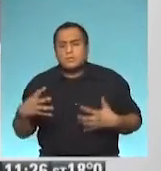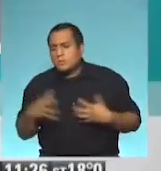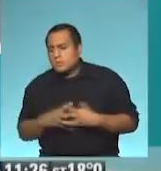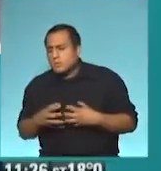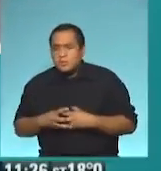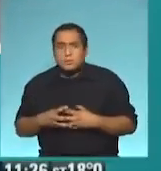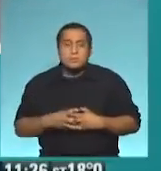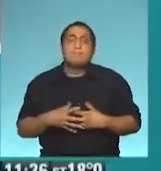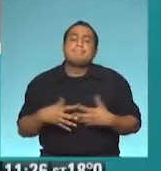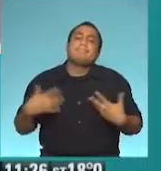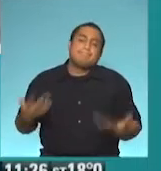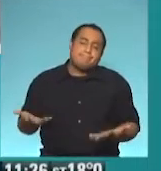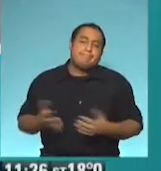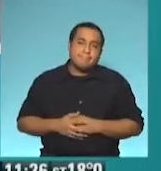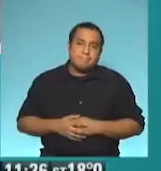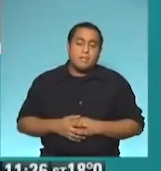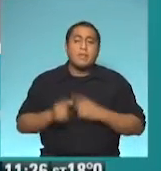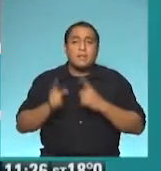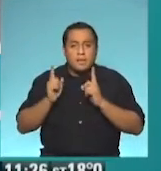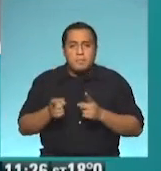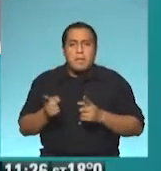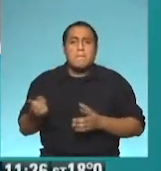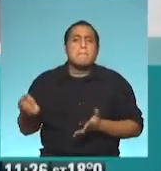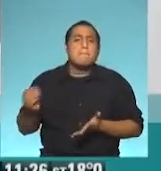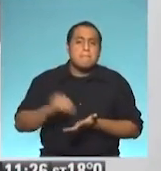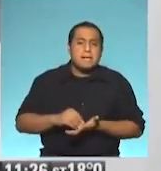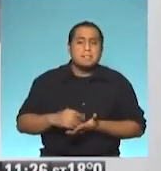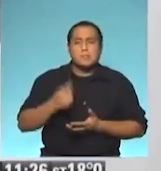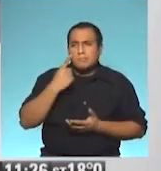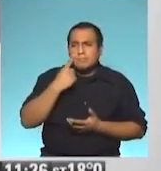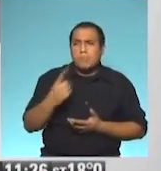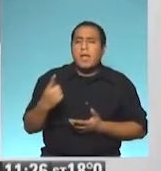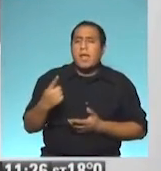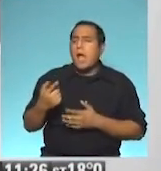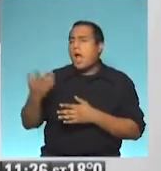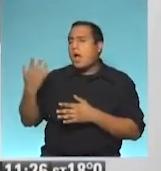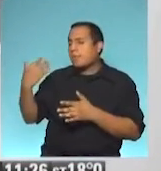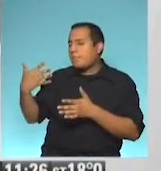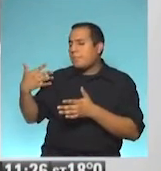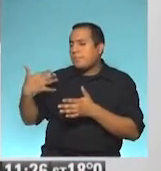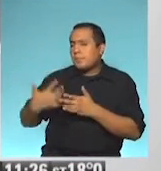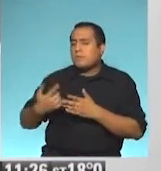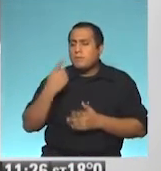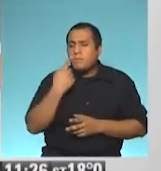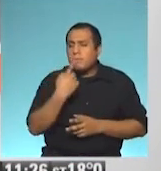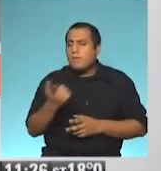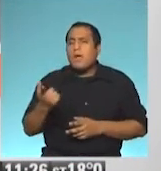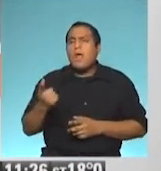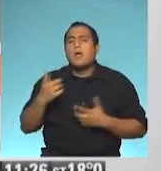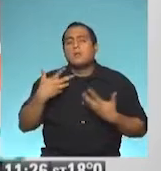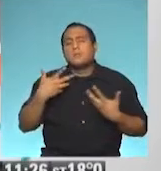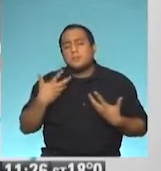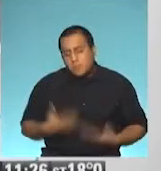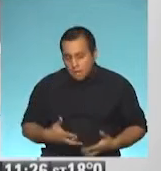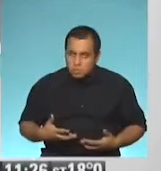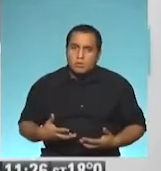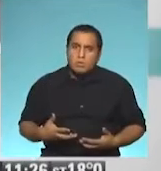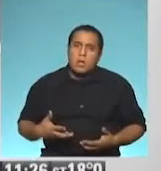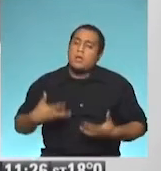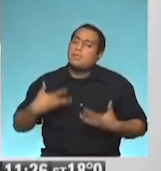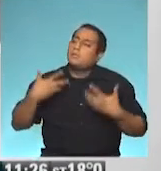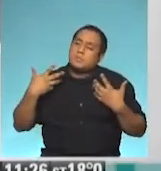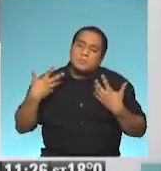este momento. E inclusive, algo que empezamos a observar como últimamente, el desgaste, ¿no? Que se empieza a